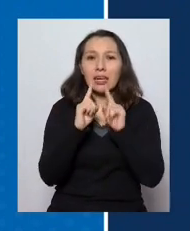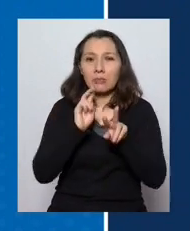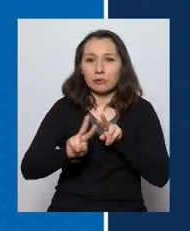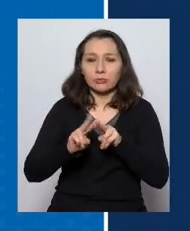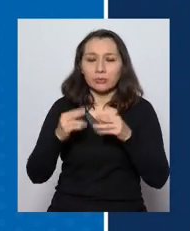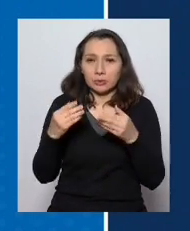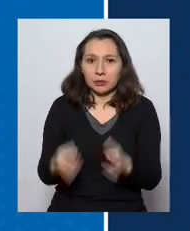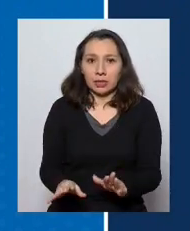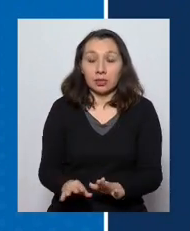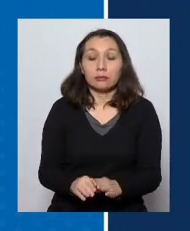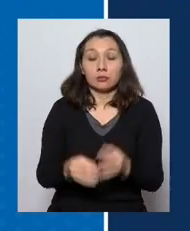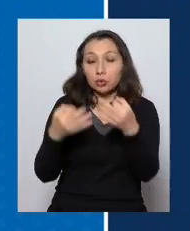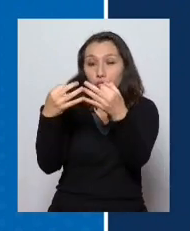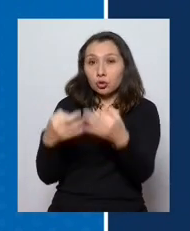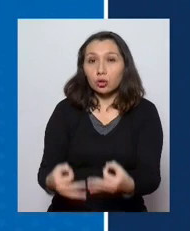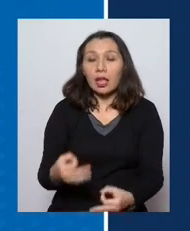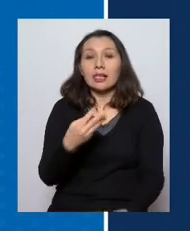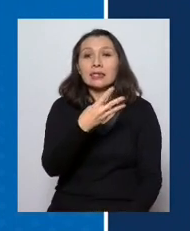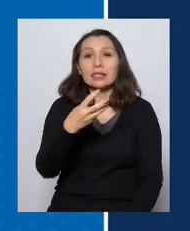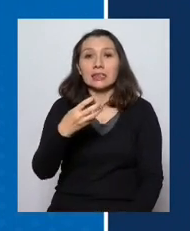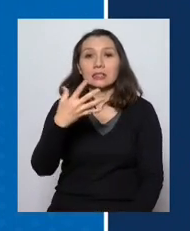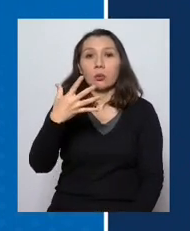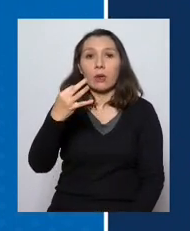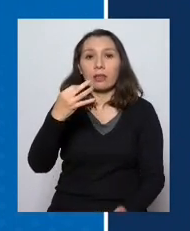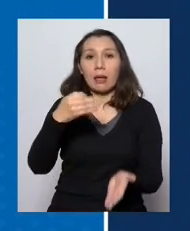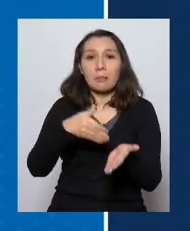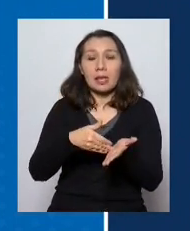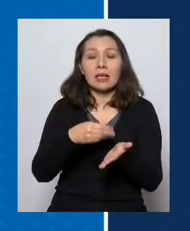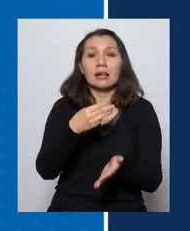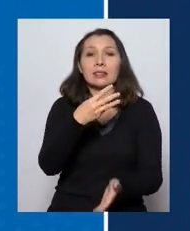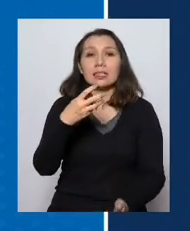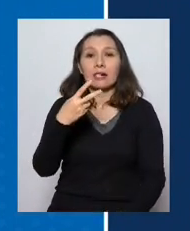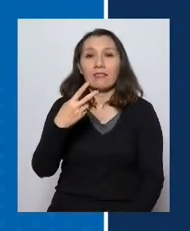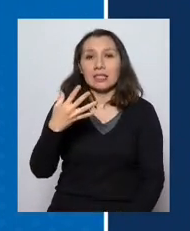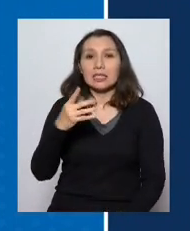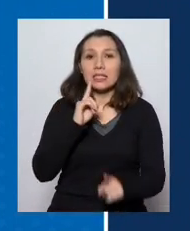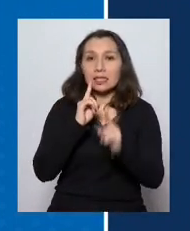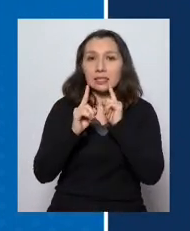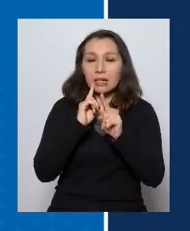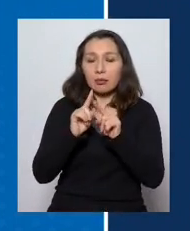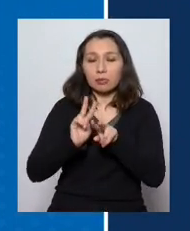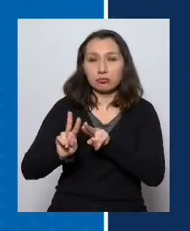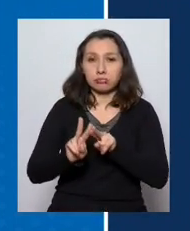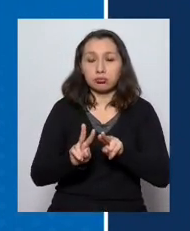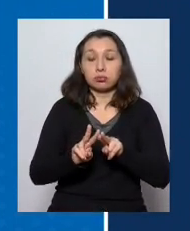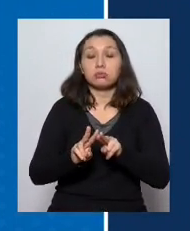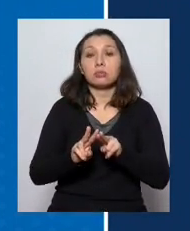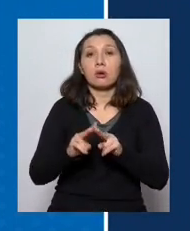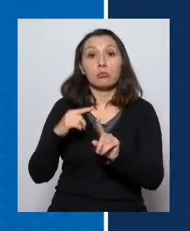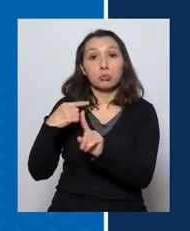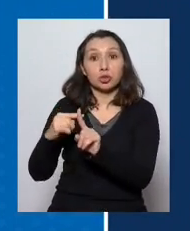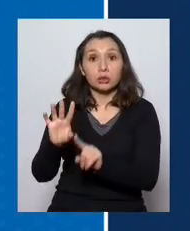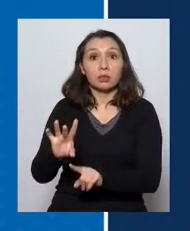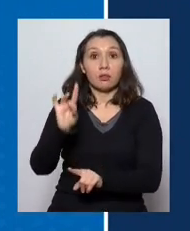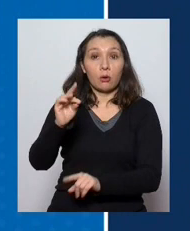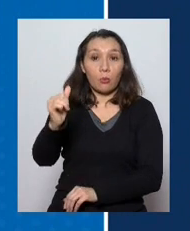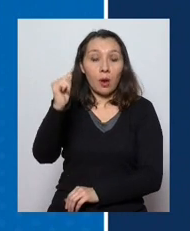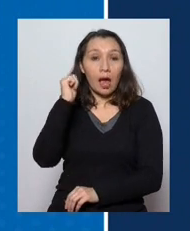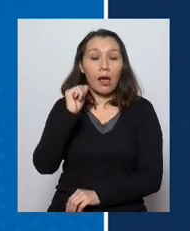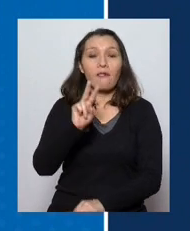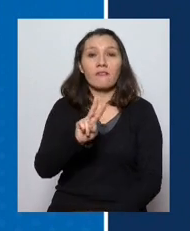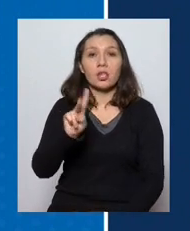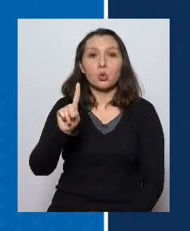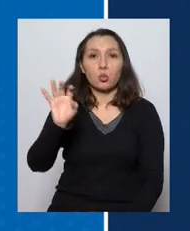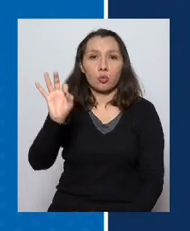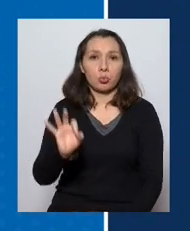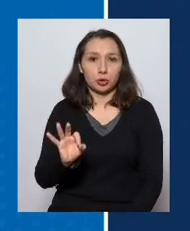realizados, totalizando 350.325 exámenes con una positividad del día de ayer de un